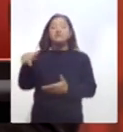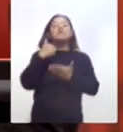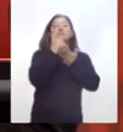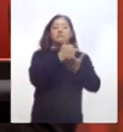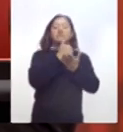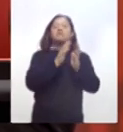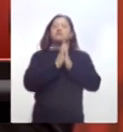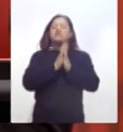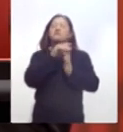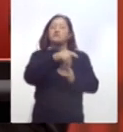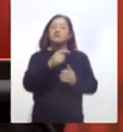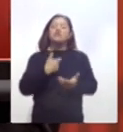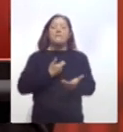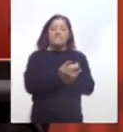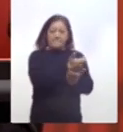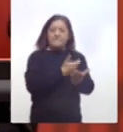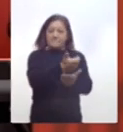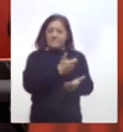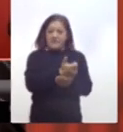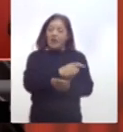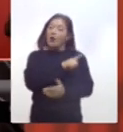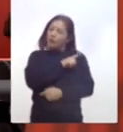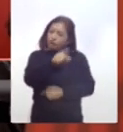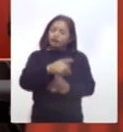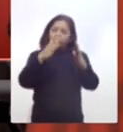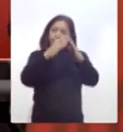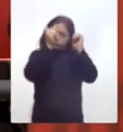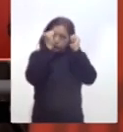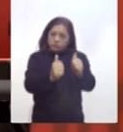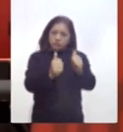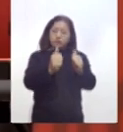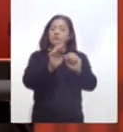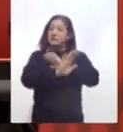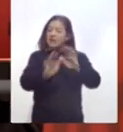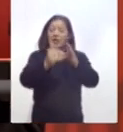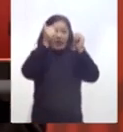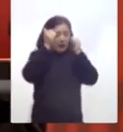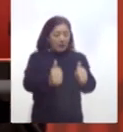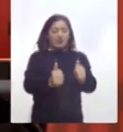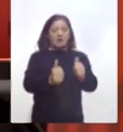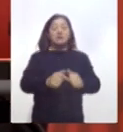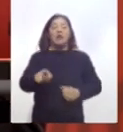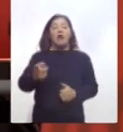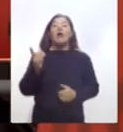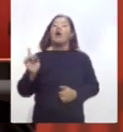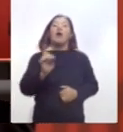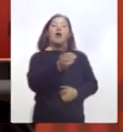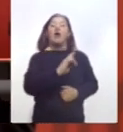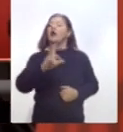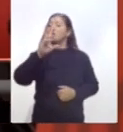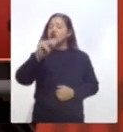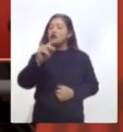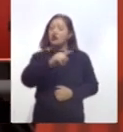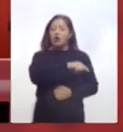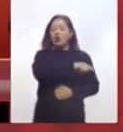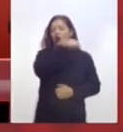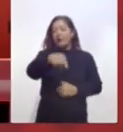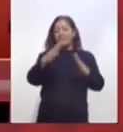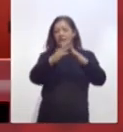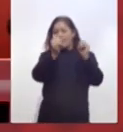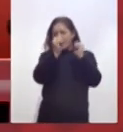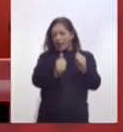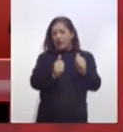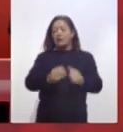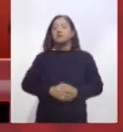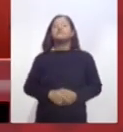queden en casa manteniendo intactas sus prestaciones. En conferencia de prensa reconoció a los empresarios de ingenios azucareros que han ayudado con producción de alcohol para gel